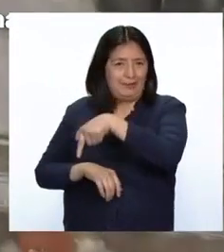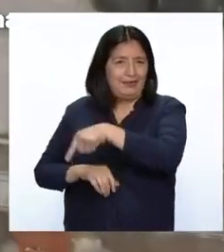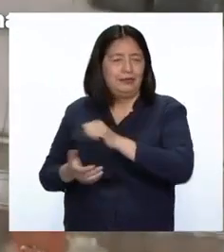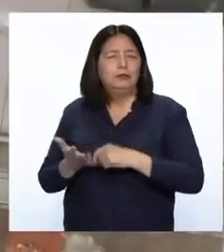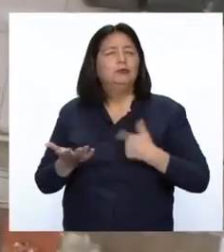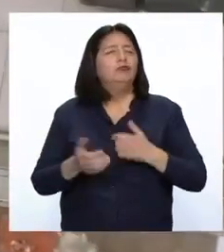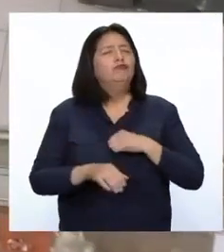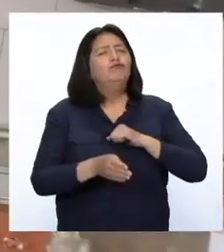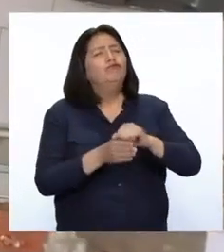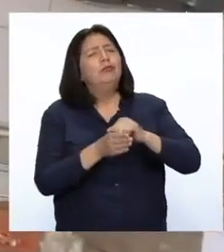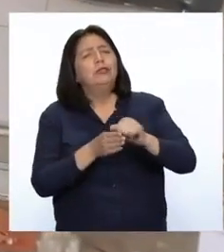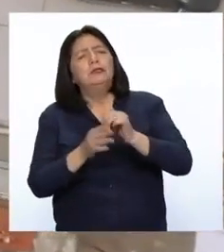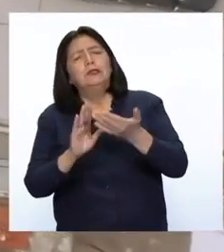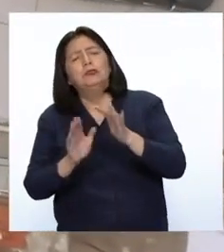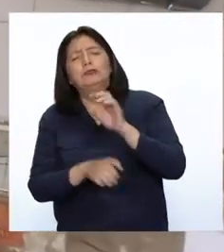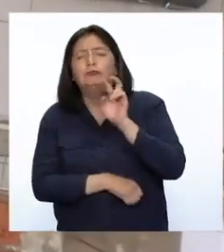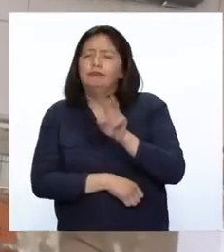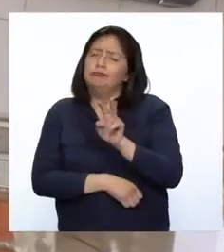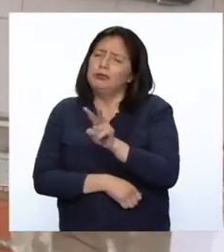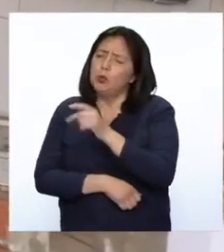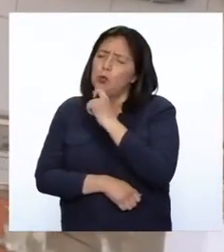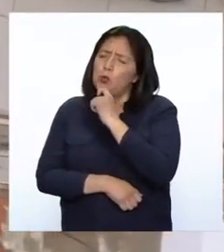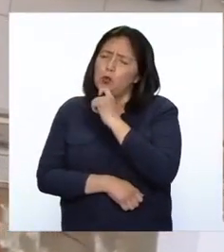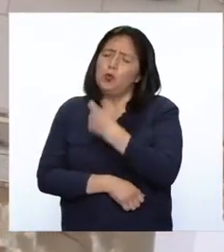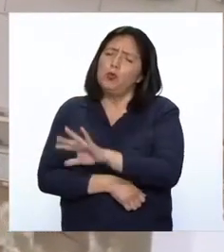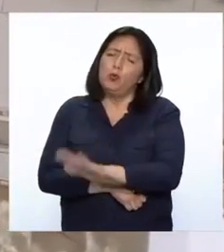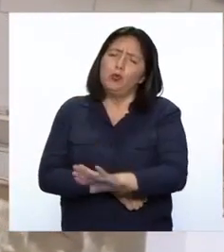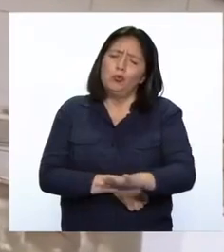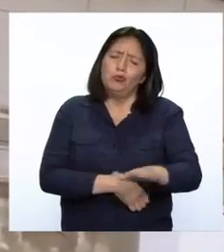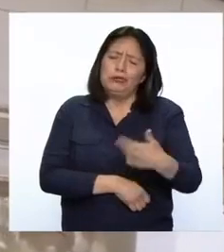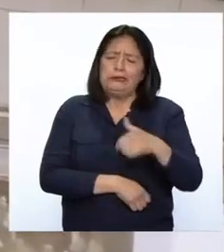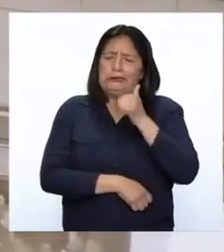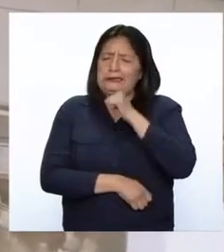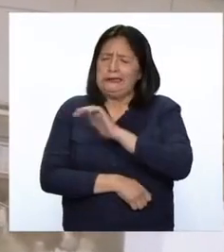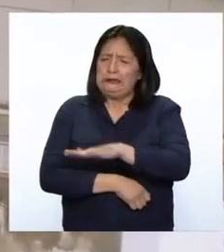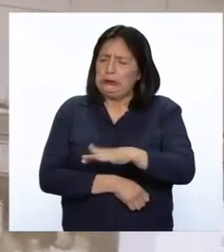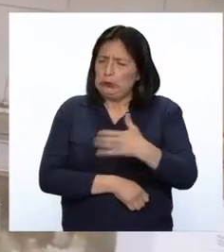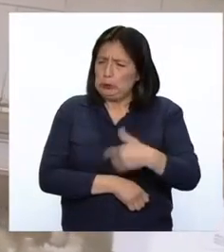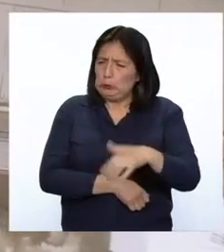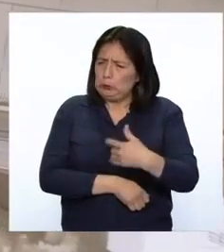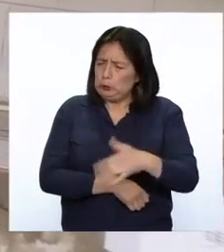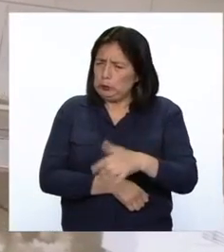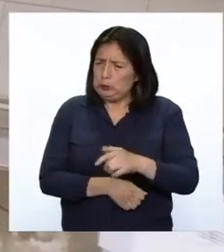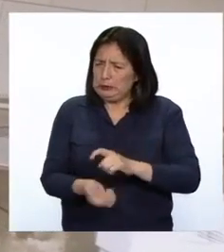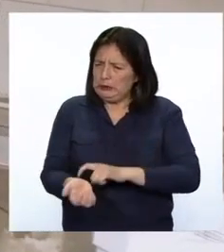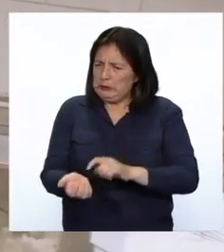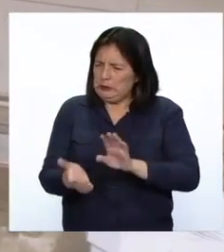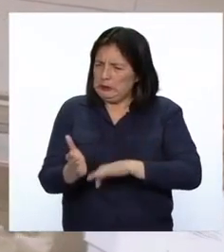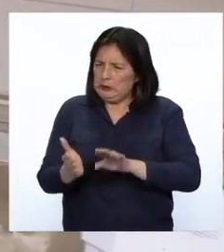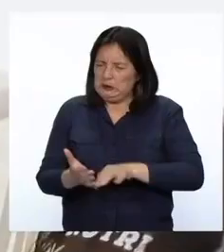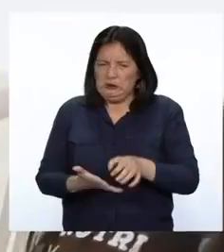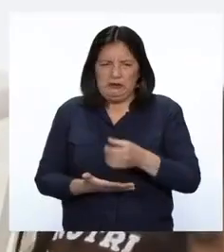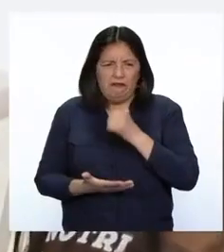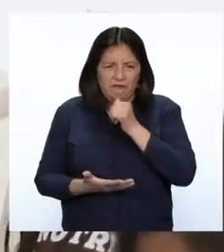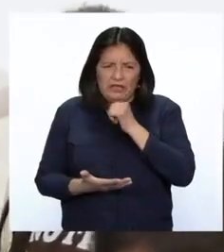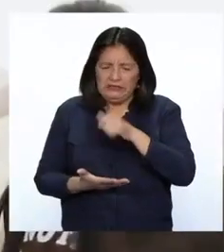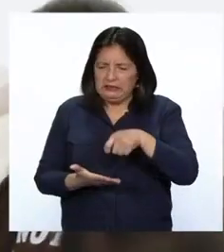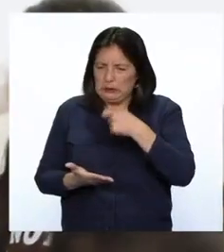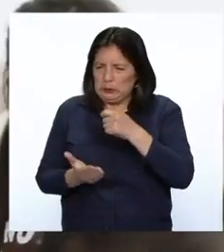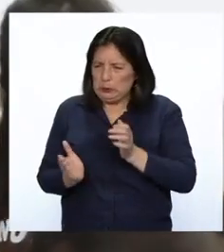comunidades, vi la necesidad de que niños y niñas padecían de la anemia y la desnutrición infantil.